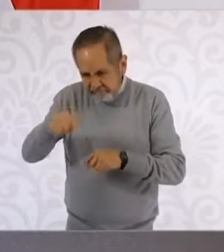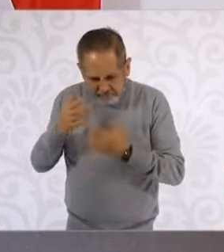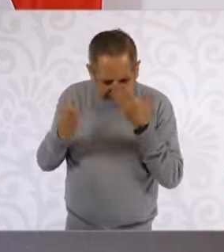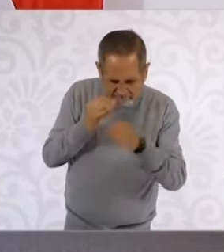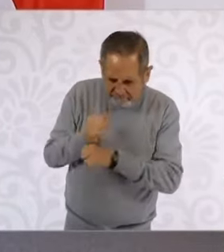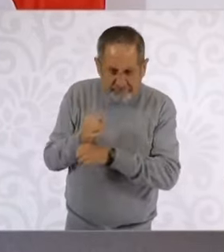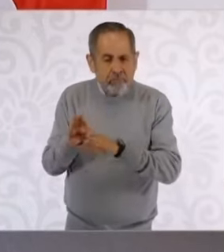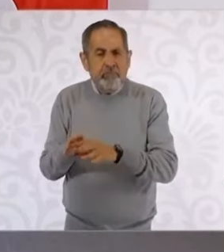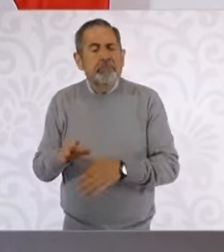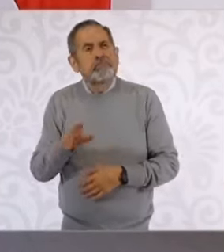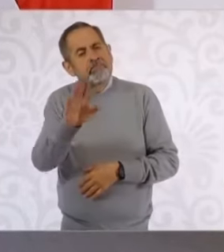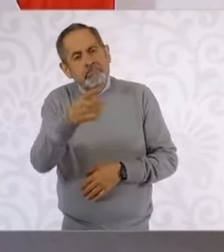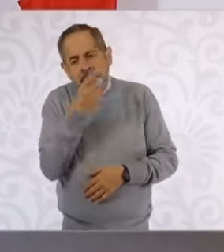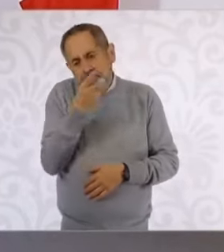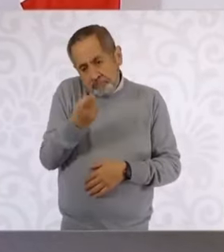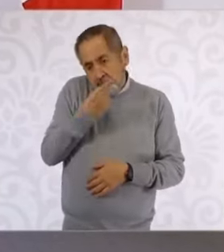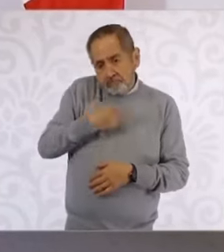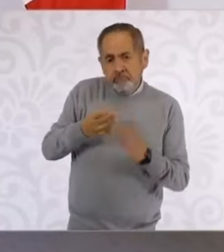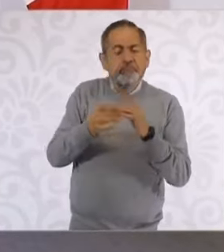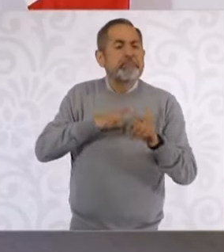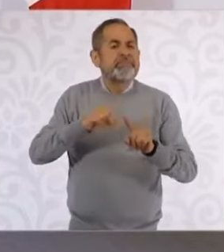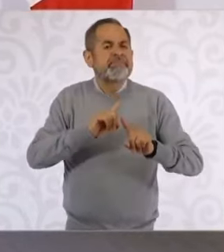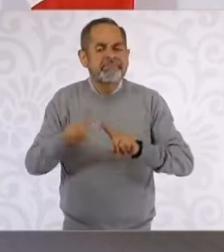Y hay como varias opciones, ¿no?